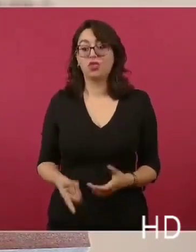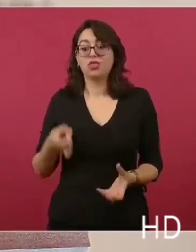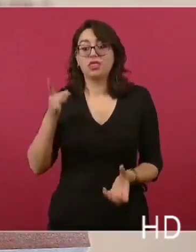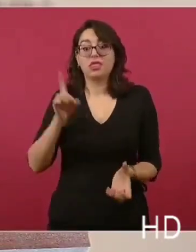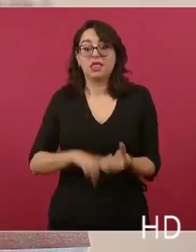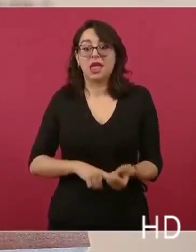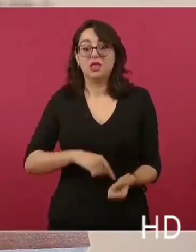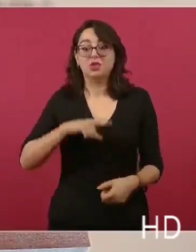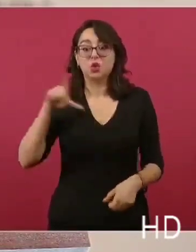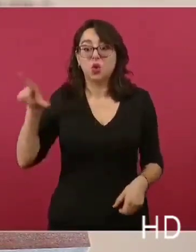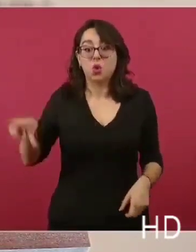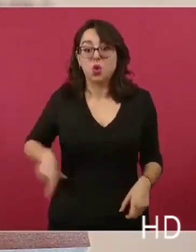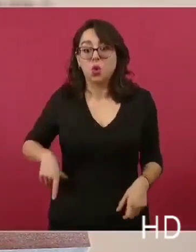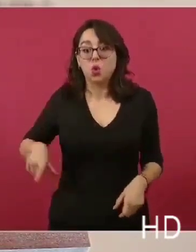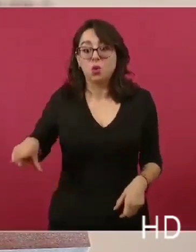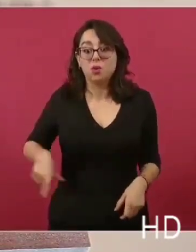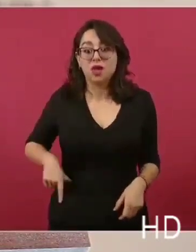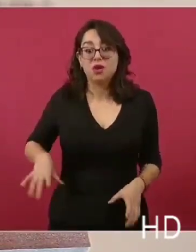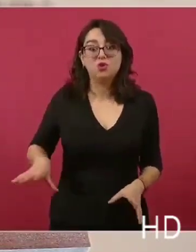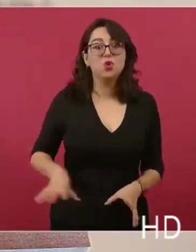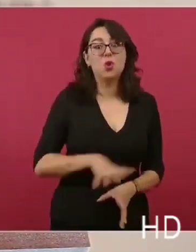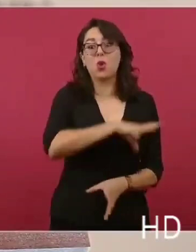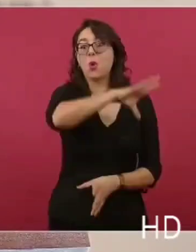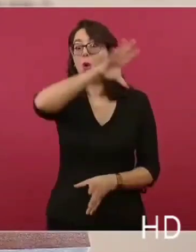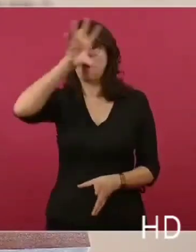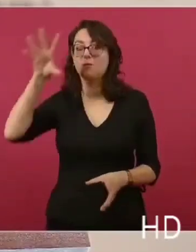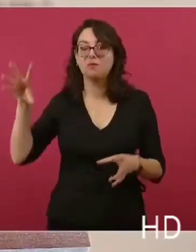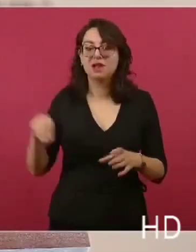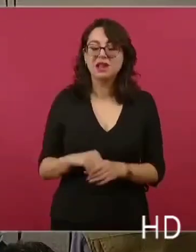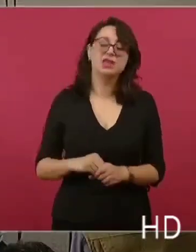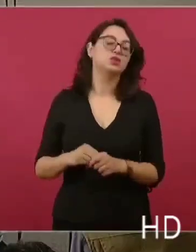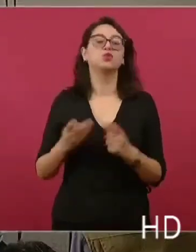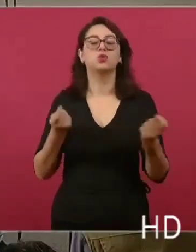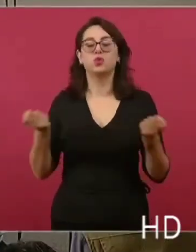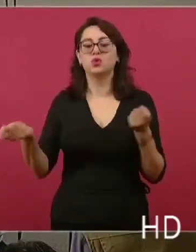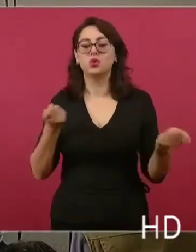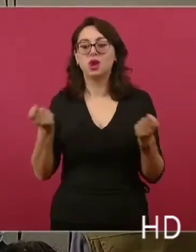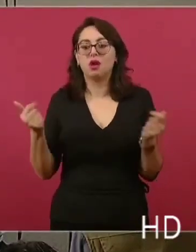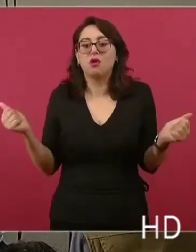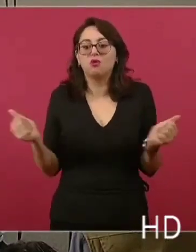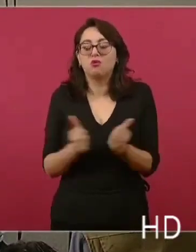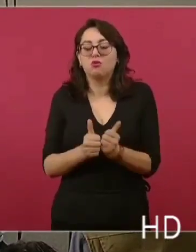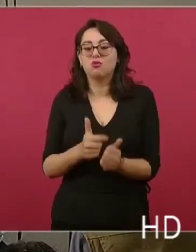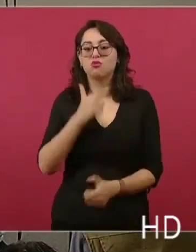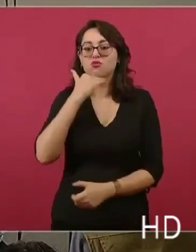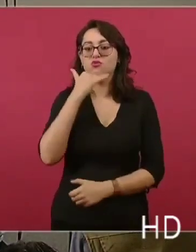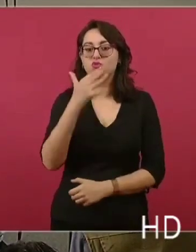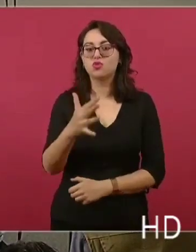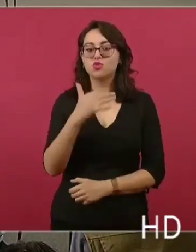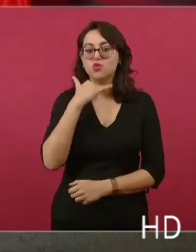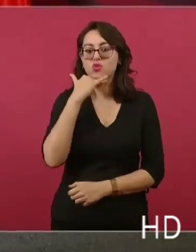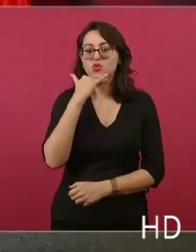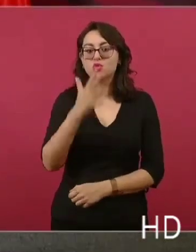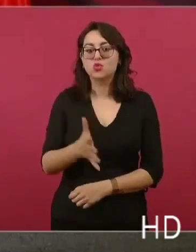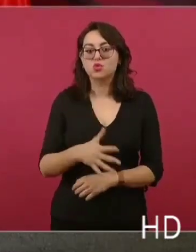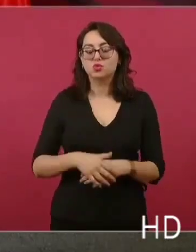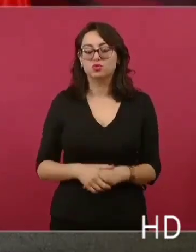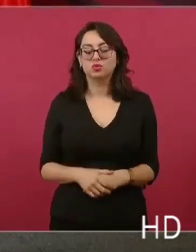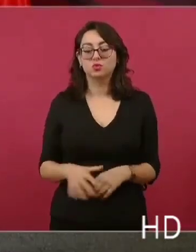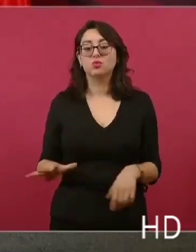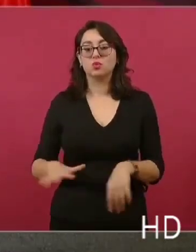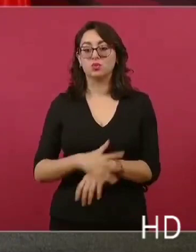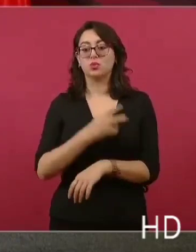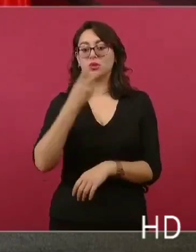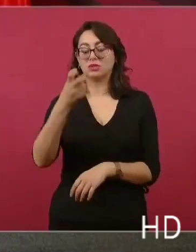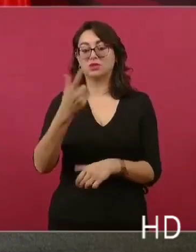principales instrumentos de la gobernanza del país. Por eso llegó a todas partes,